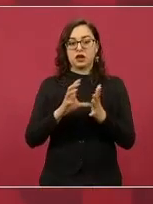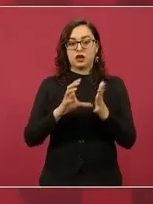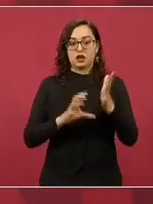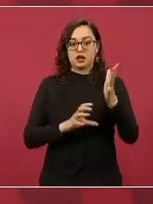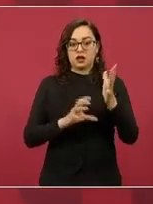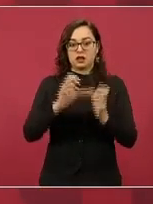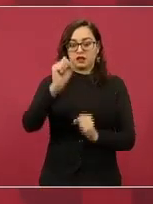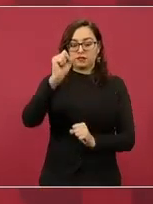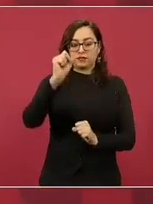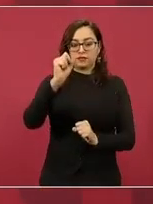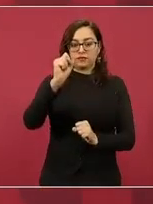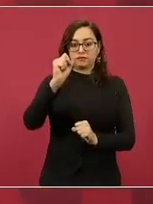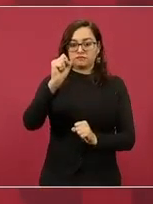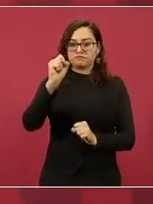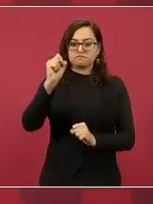ha muerto.